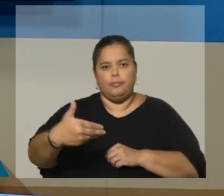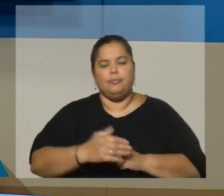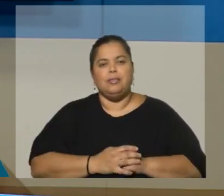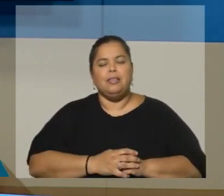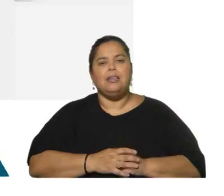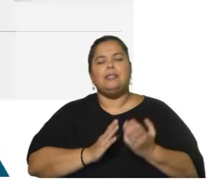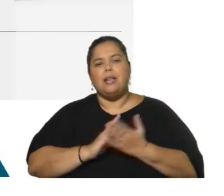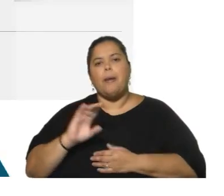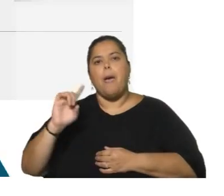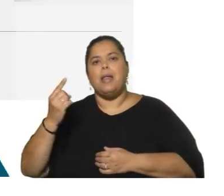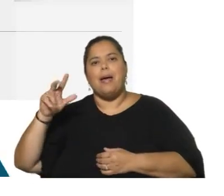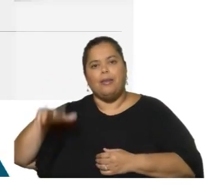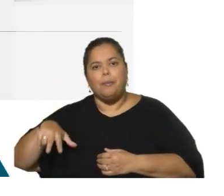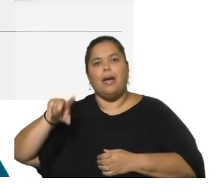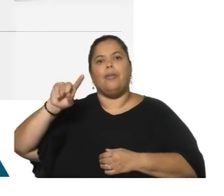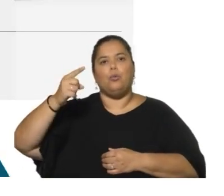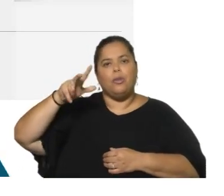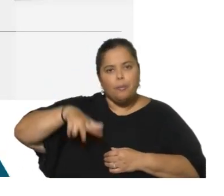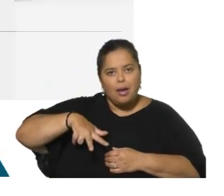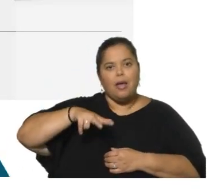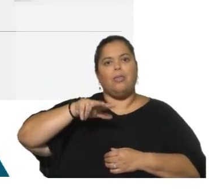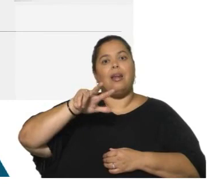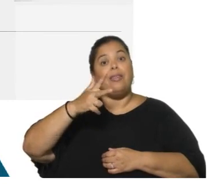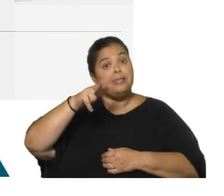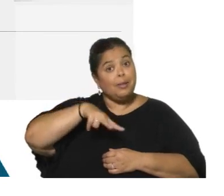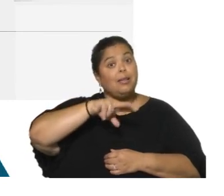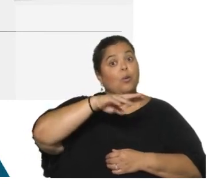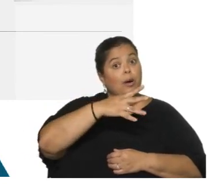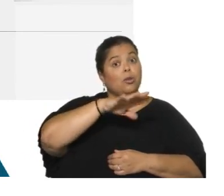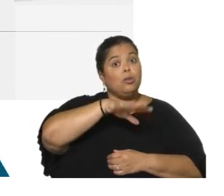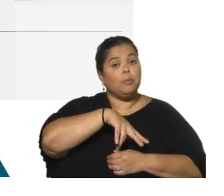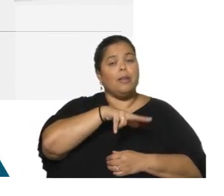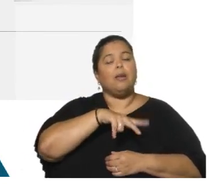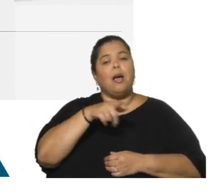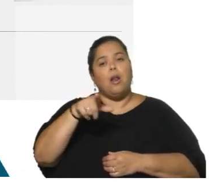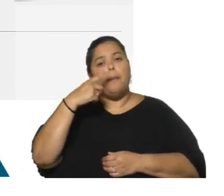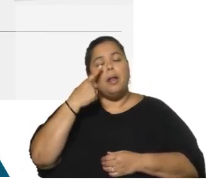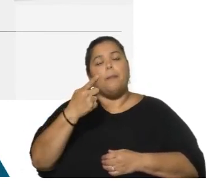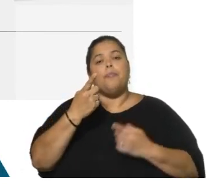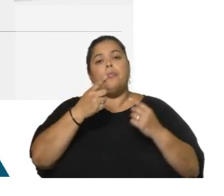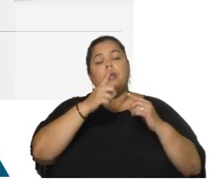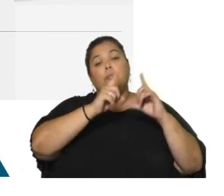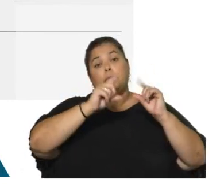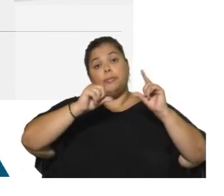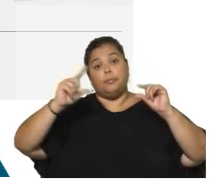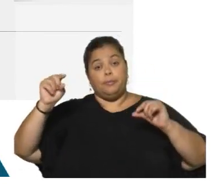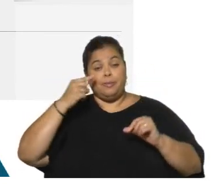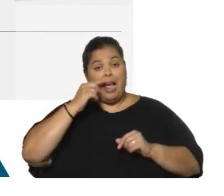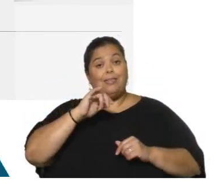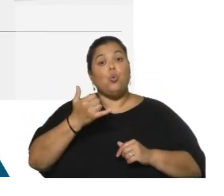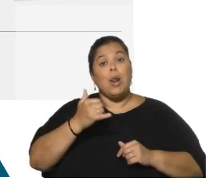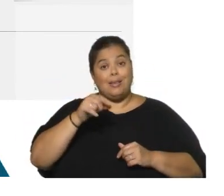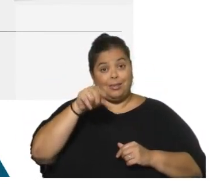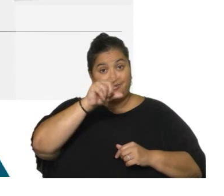tomar otros datos. Veamos en esta placa, por favor. Bueno, acá lo que podemos observar, las barras azules muestran la